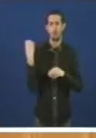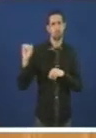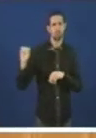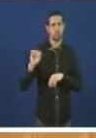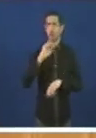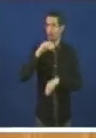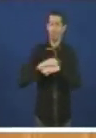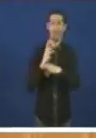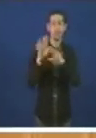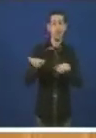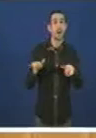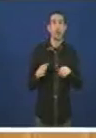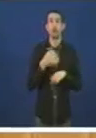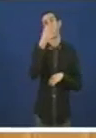grave.